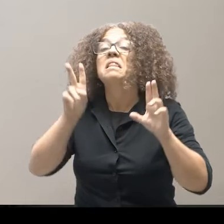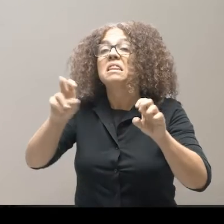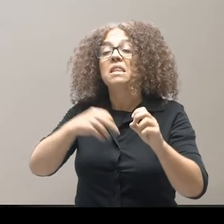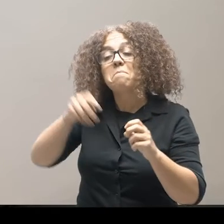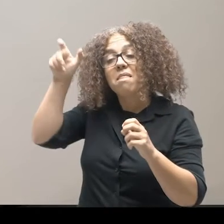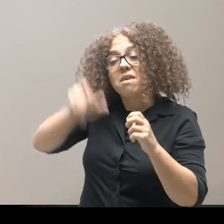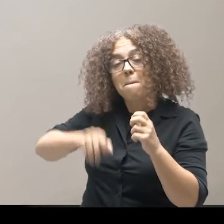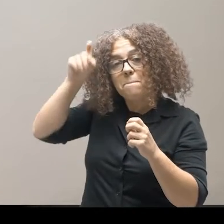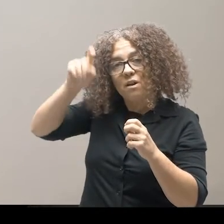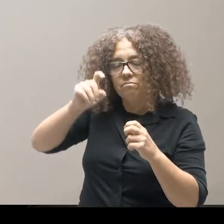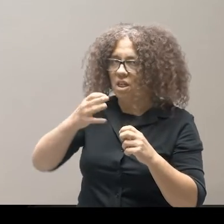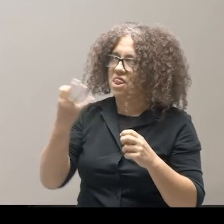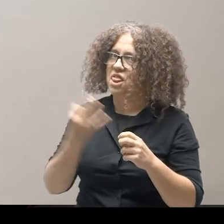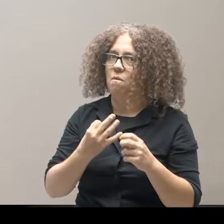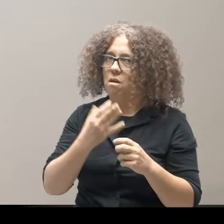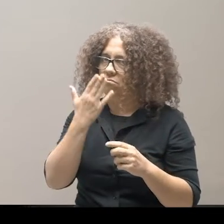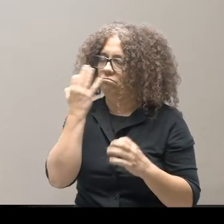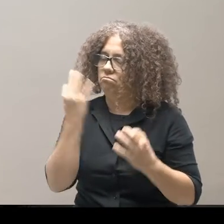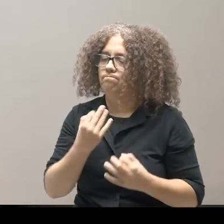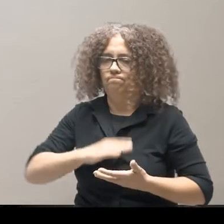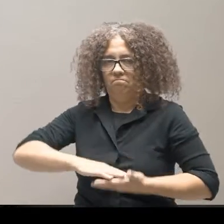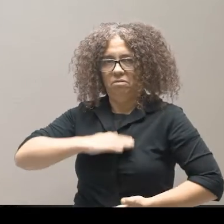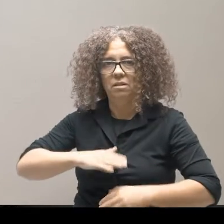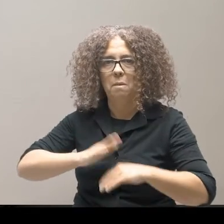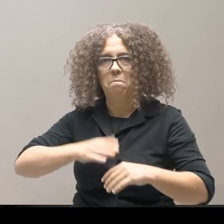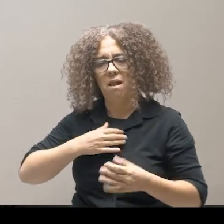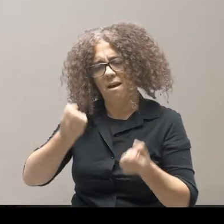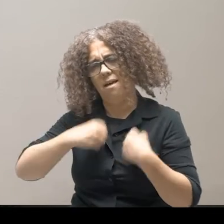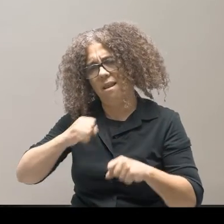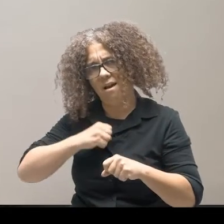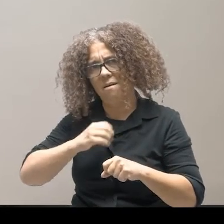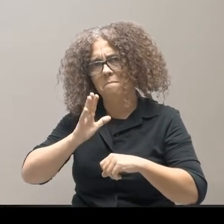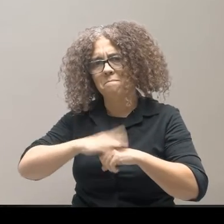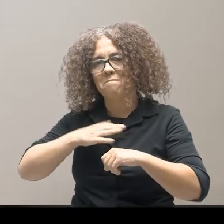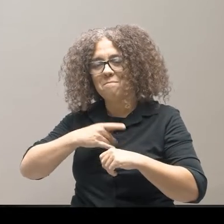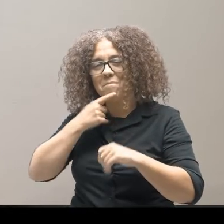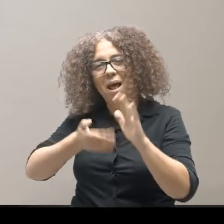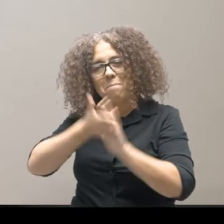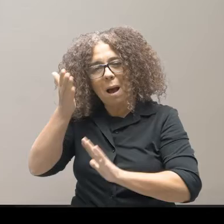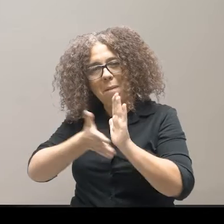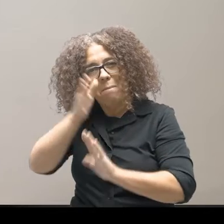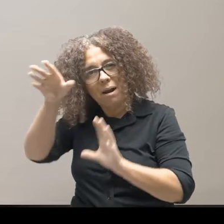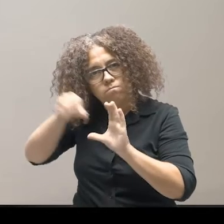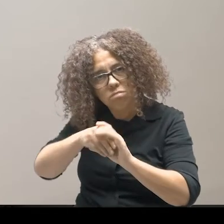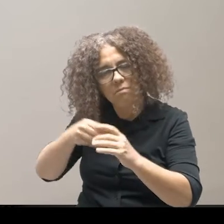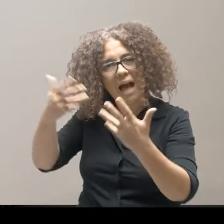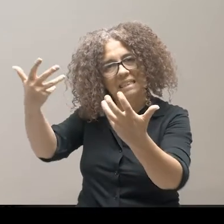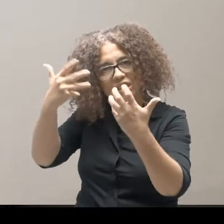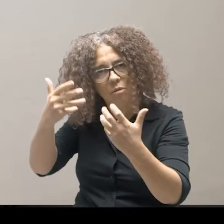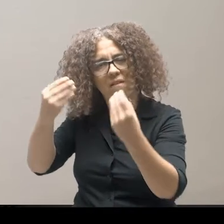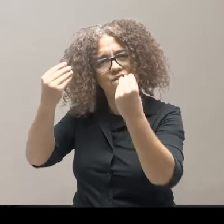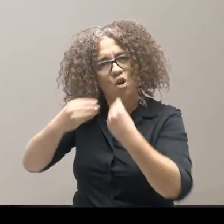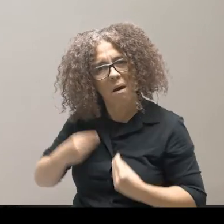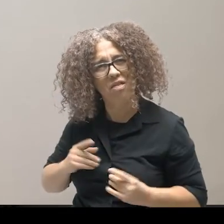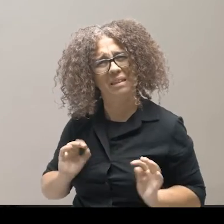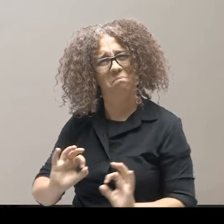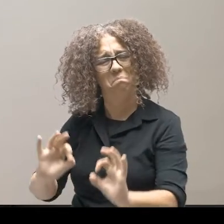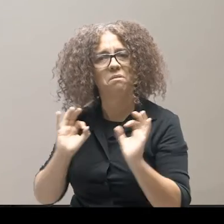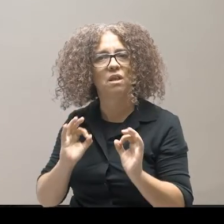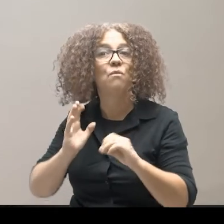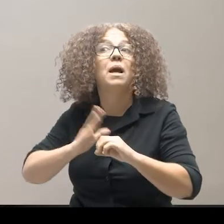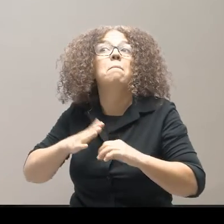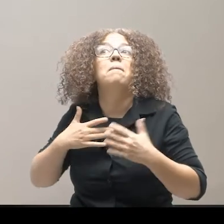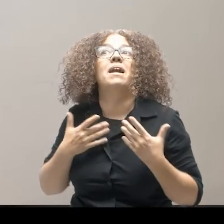del papel activo en el proceso de cambio hacia universidades más inclusivas, un mayor asesoramiento y formación